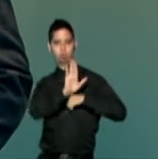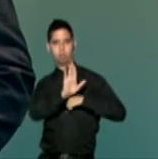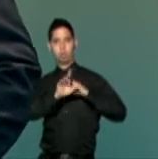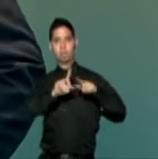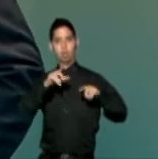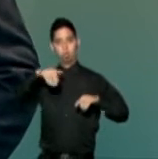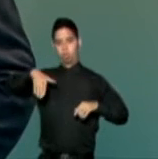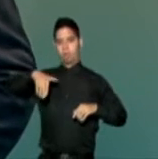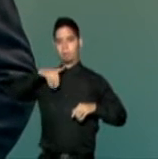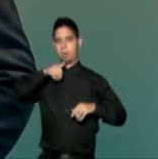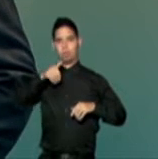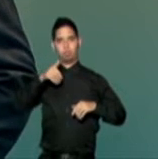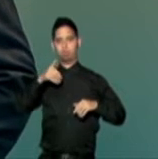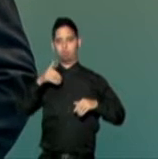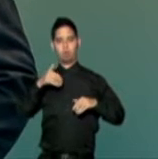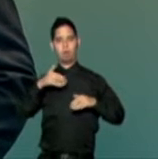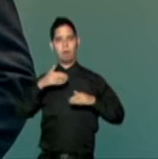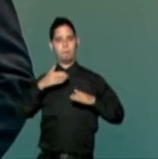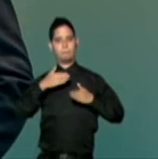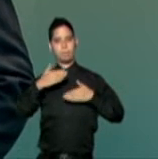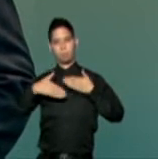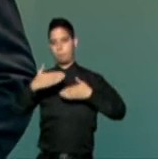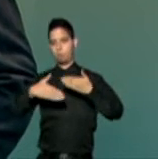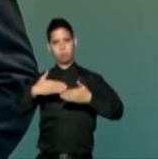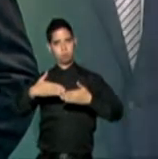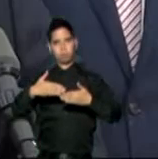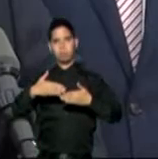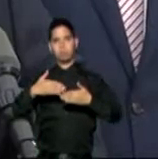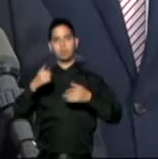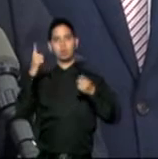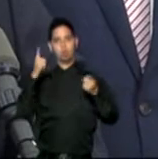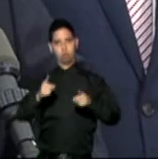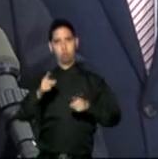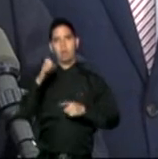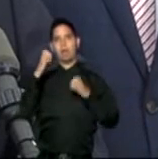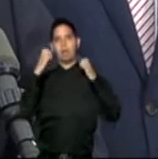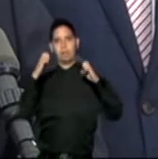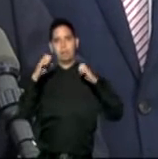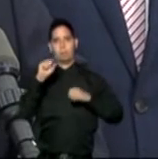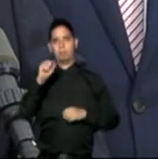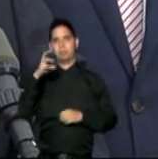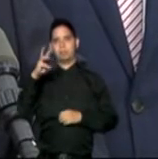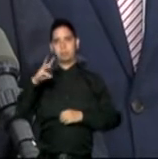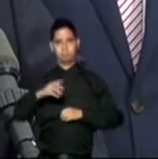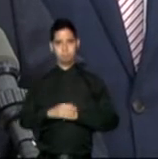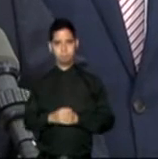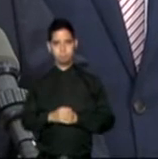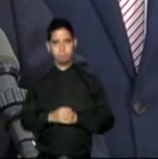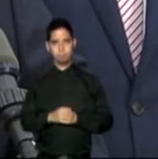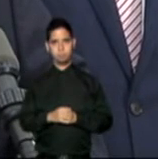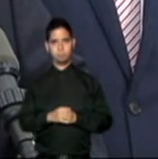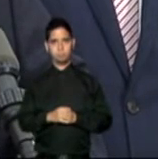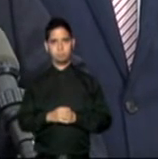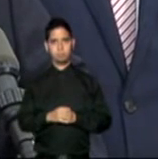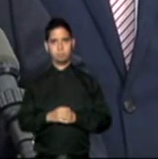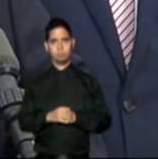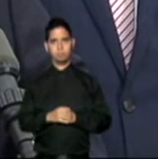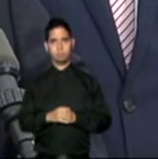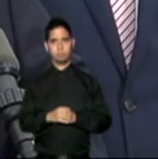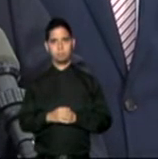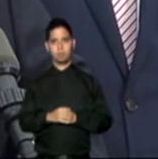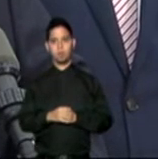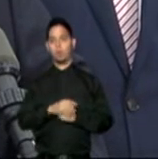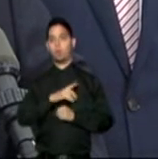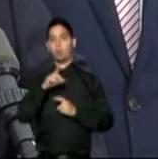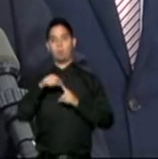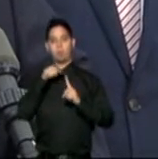condicional que recibió en enero de 2016. Concluido el año que establecí el indulto original, el ahora indultado